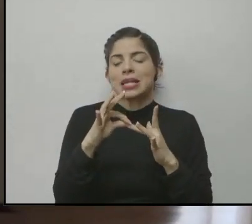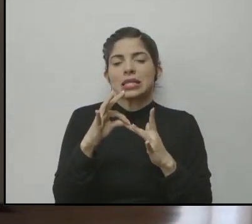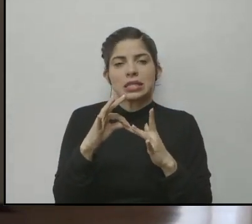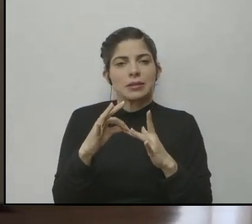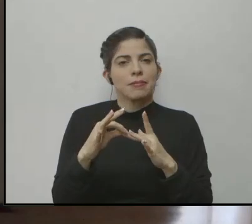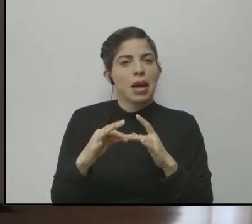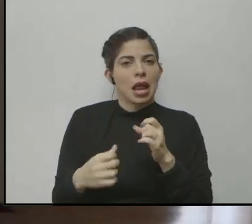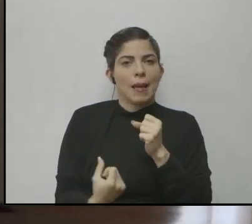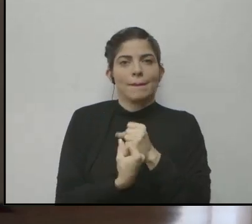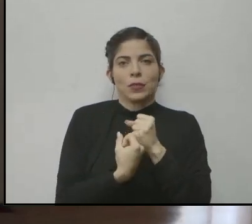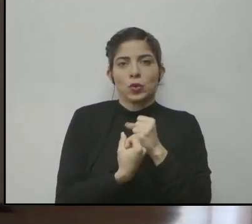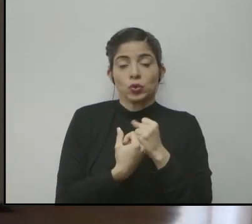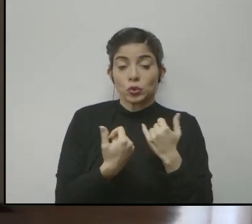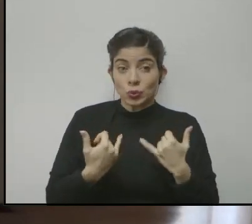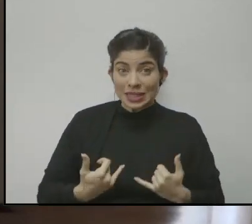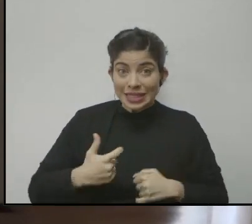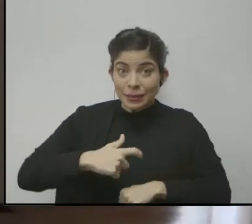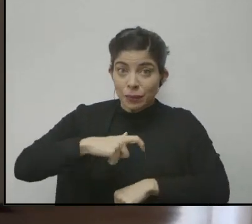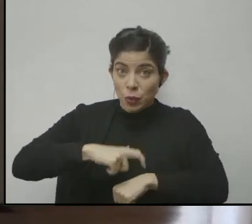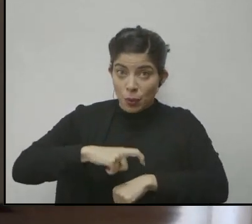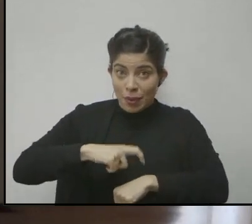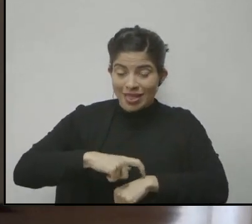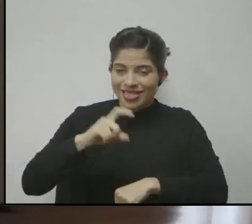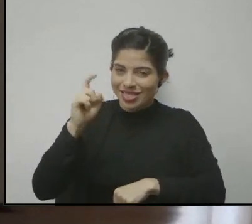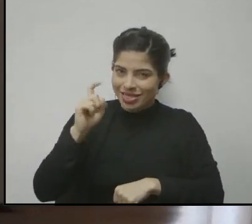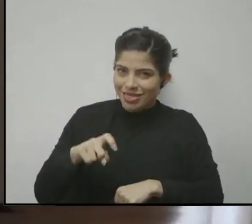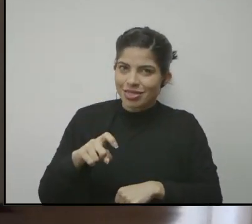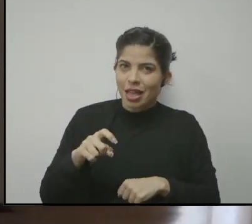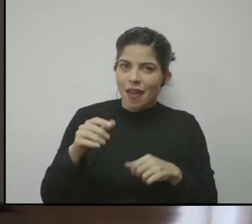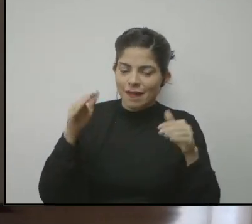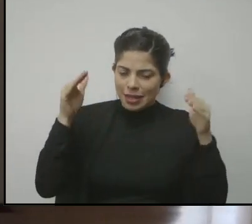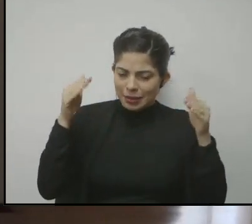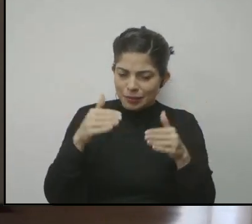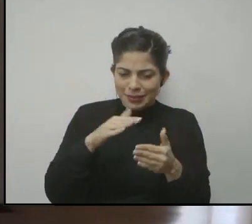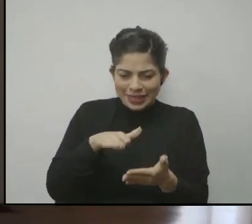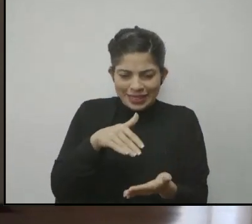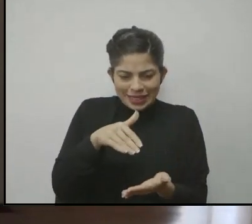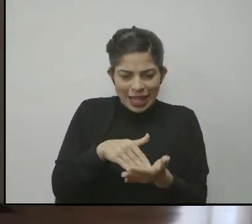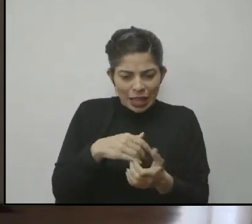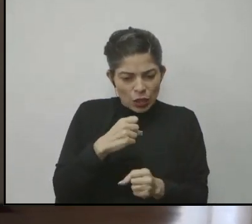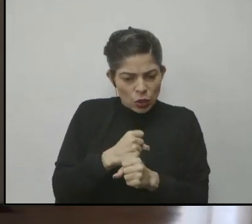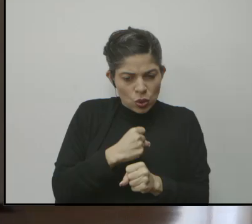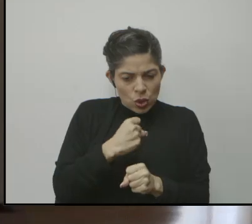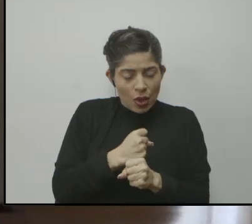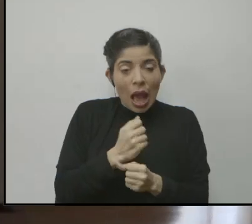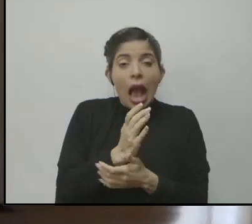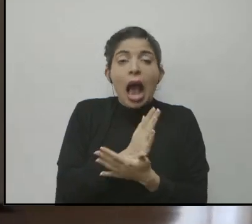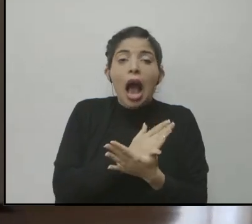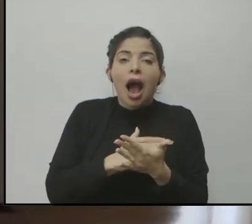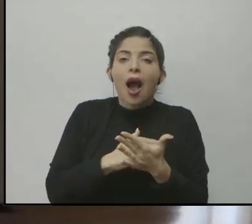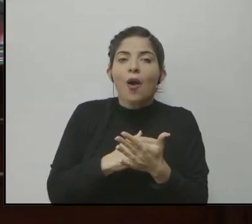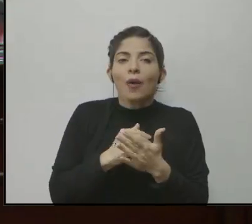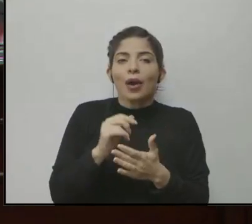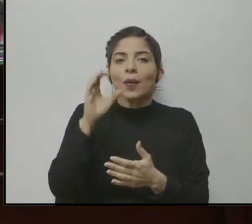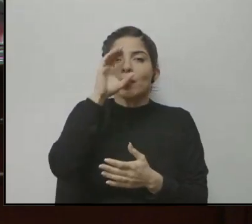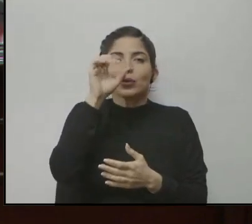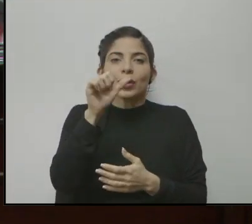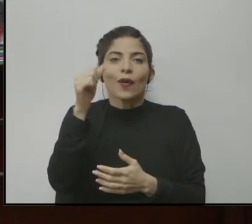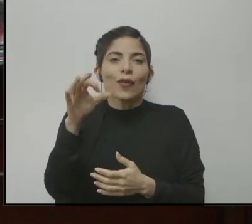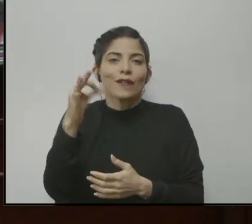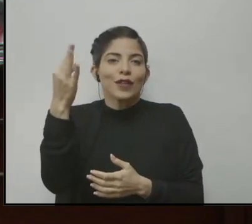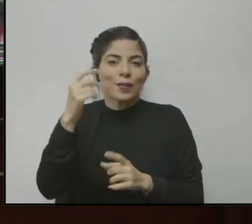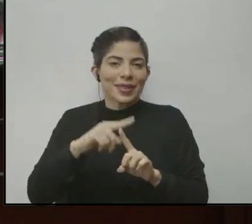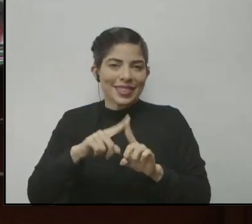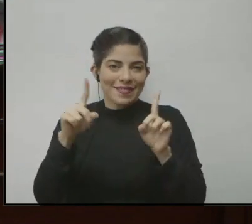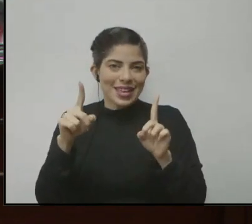pilares y en este momento tenemos que ponerla en el centro de nuestro quehacer aunque sea de una forma diferente aunque